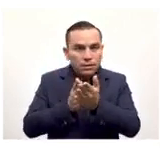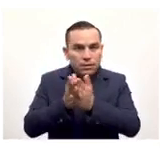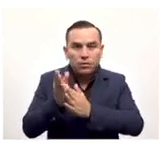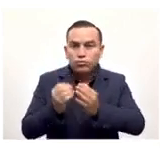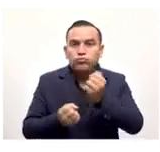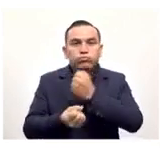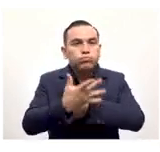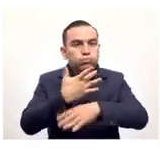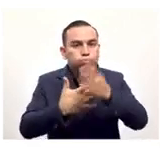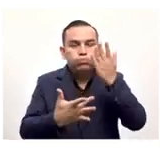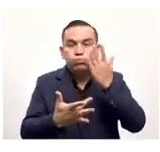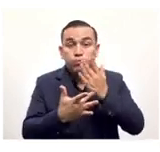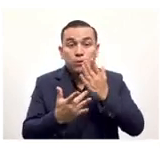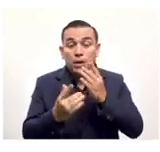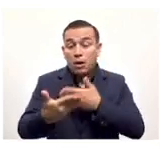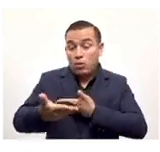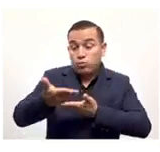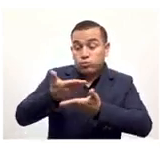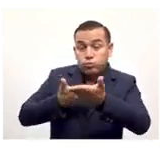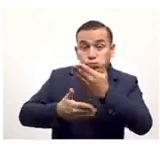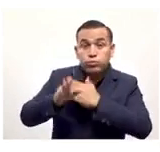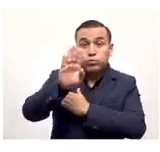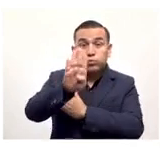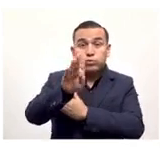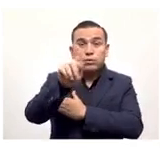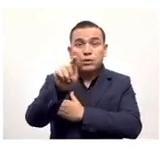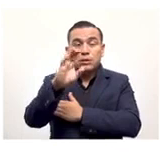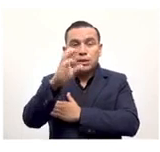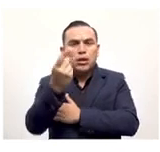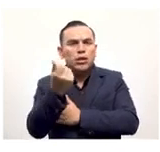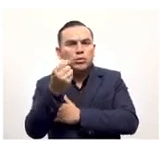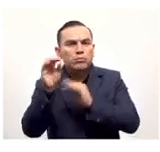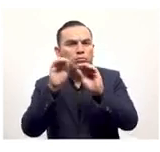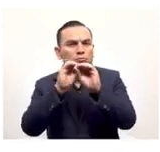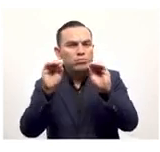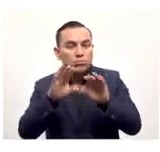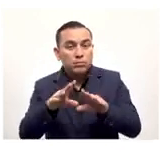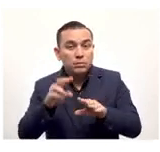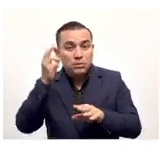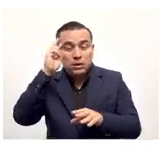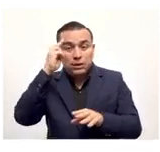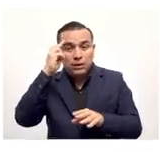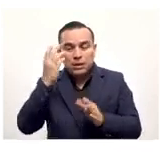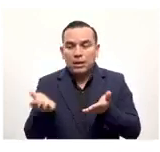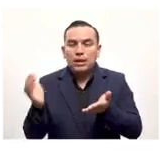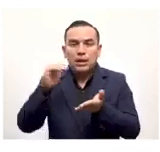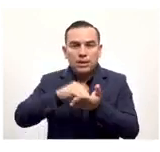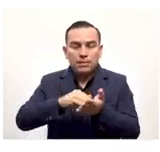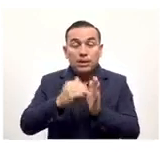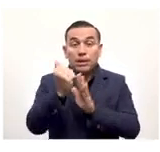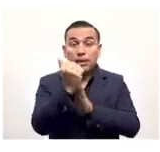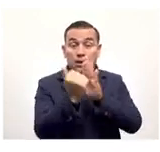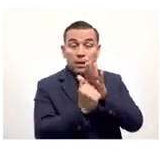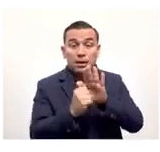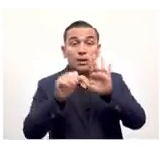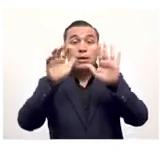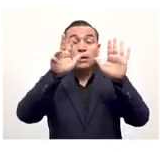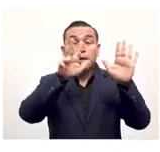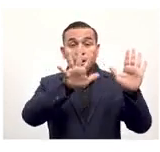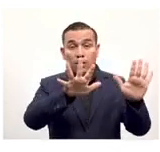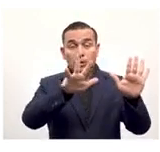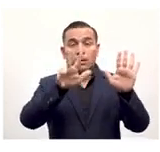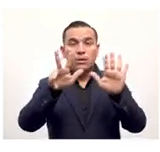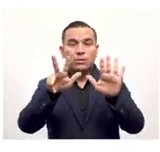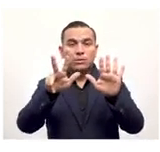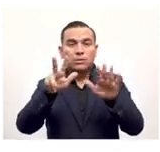a las tecnologías que permitan ejecutar transacciones en Bitcoin. Y luego, repite un poco lo que decía en el artículo 8 solo para dejarlo